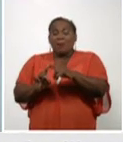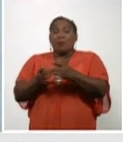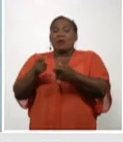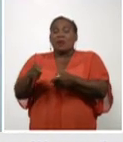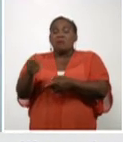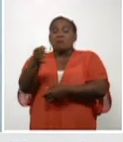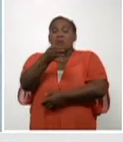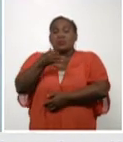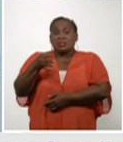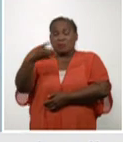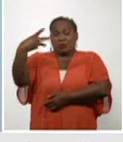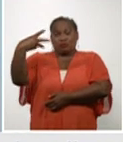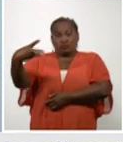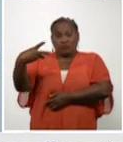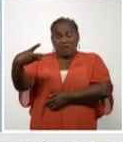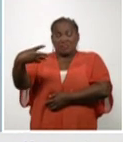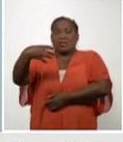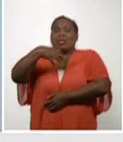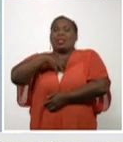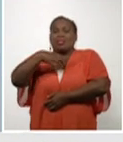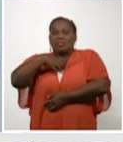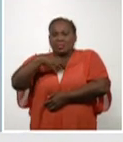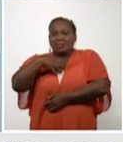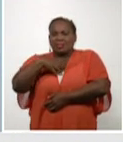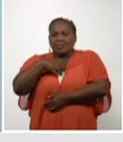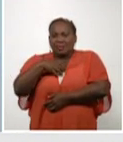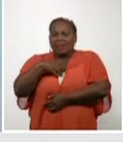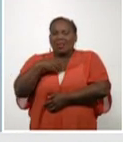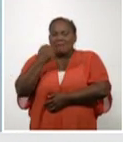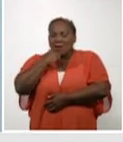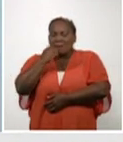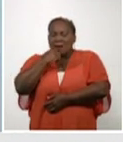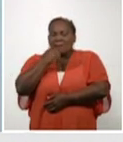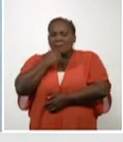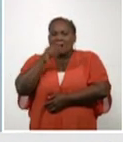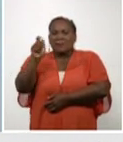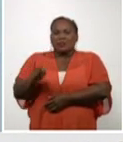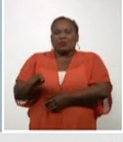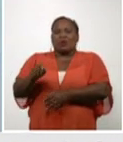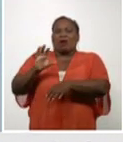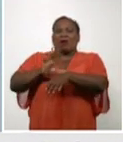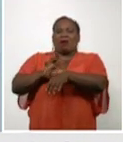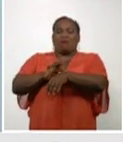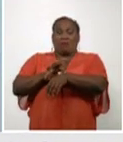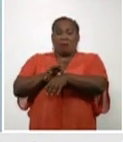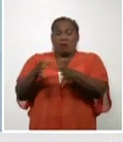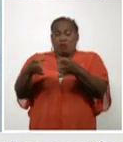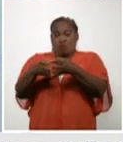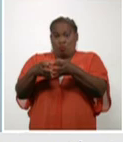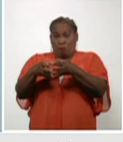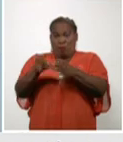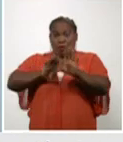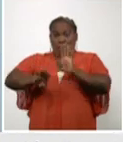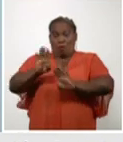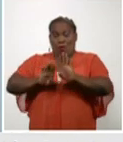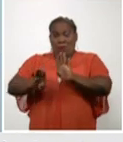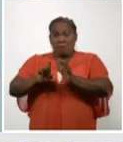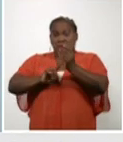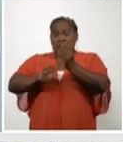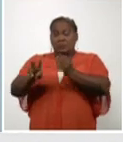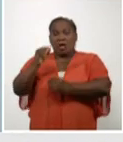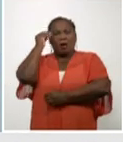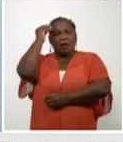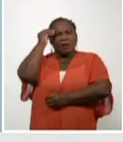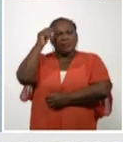municipios que más casos positivos reportan en nuestra provincia. En el Consejo de Defensa Provincial se continúa analizando la situación del